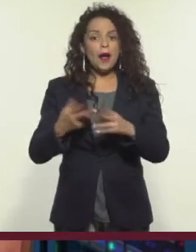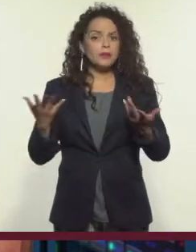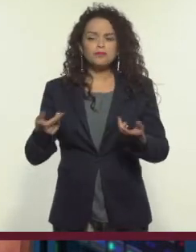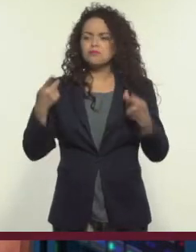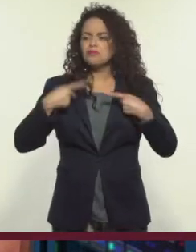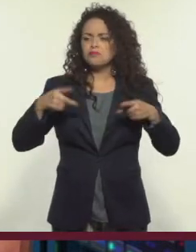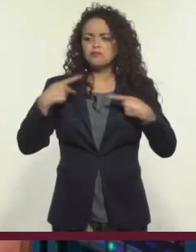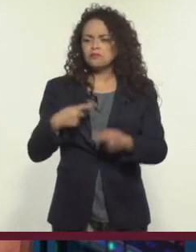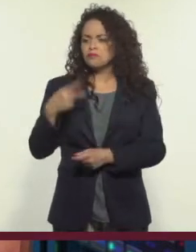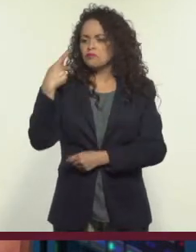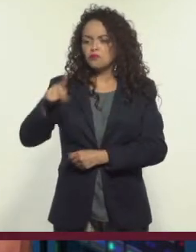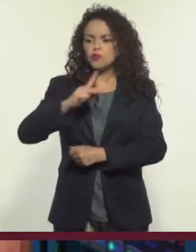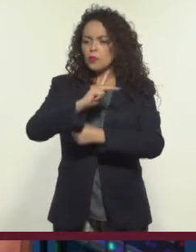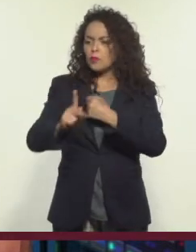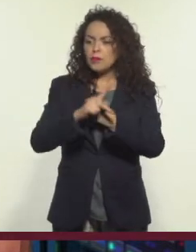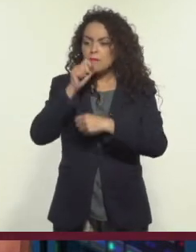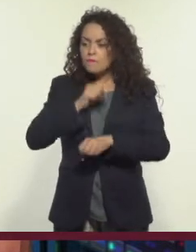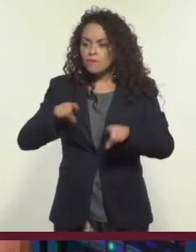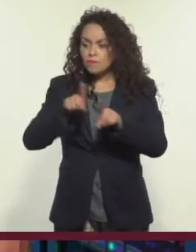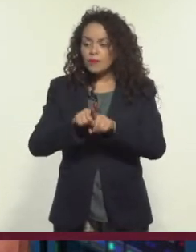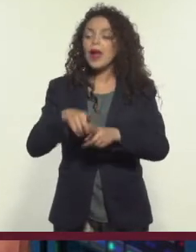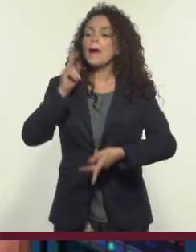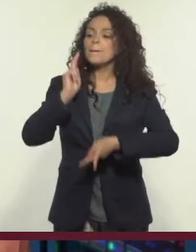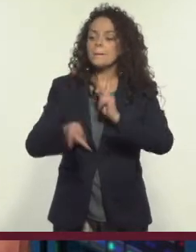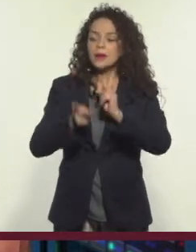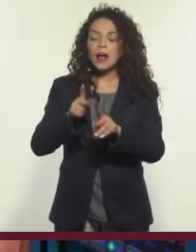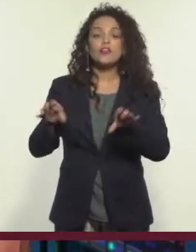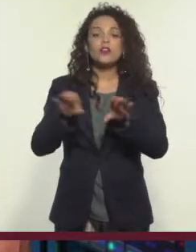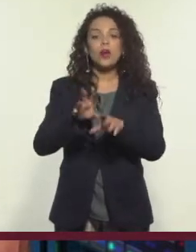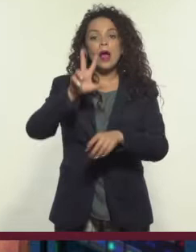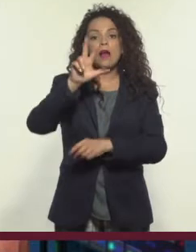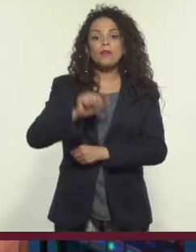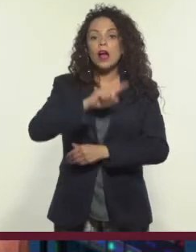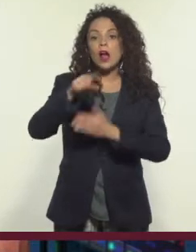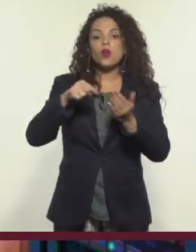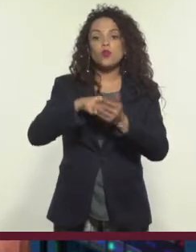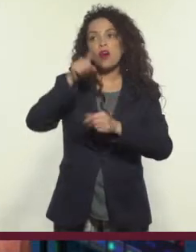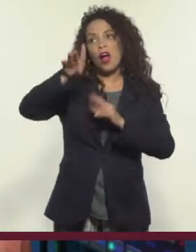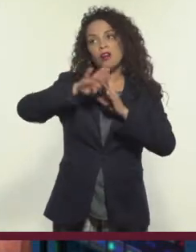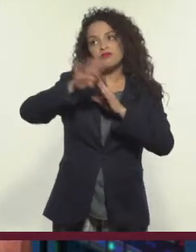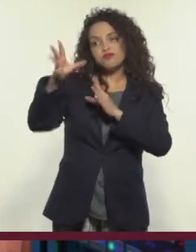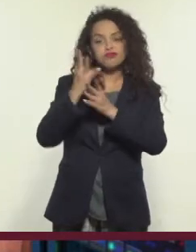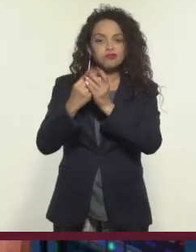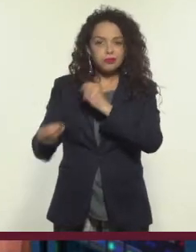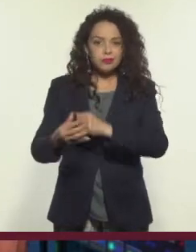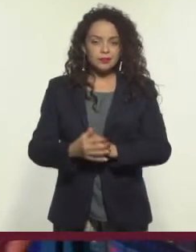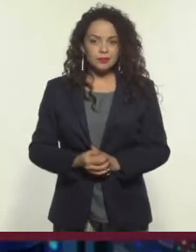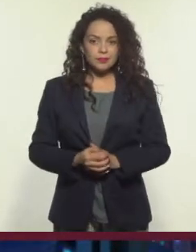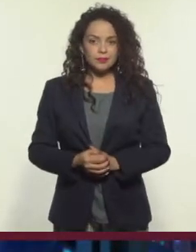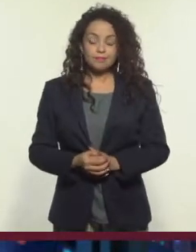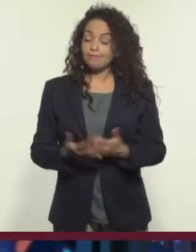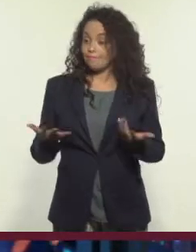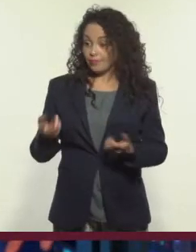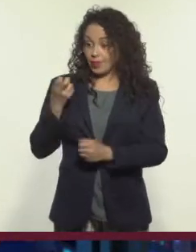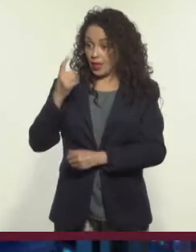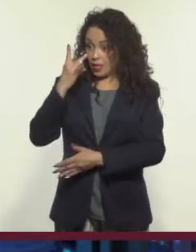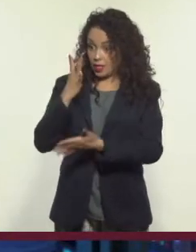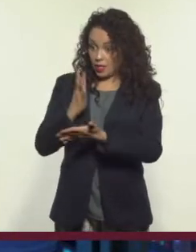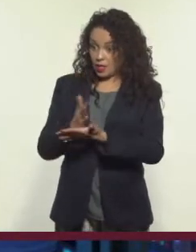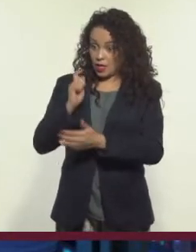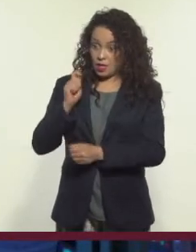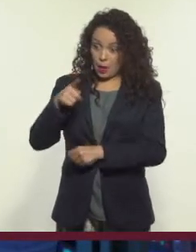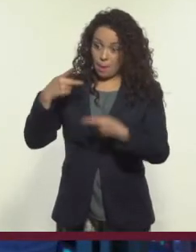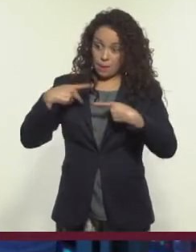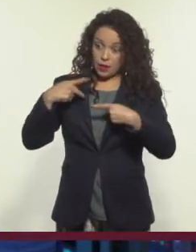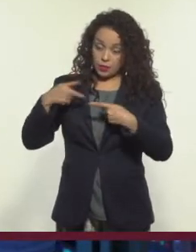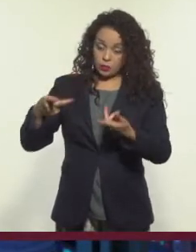incluso simplemente personas de su mismo país, que les cuenten cómo les está yendo en el lugar al que emigraron. Y bueno, esto no es